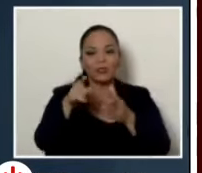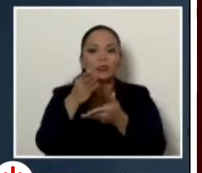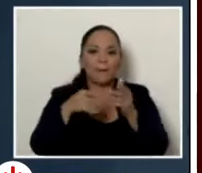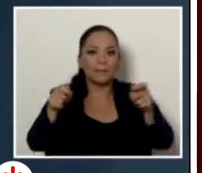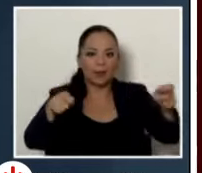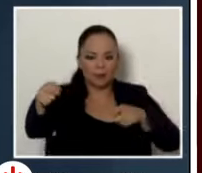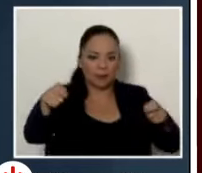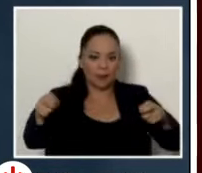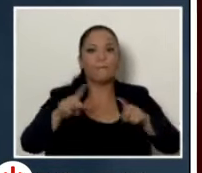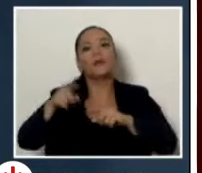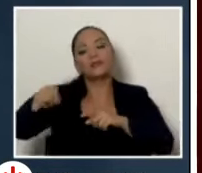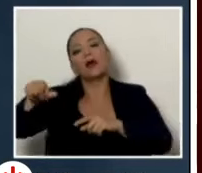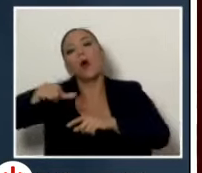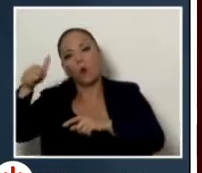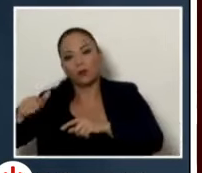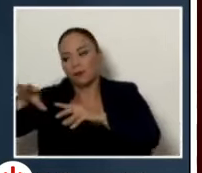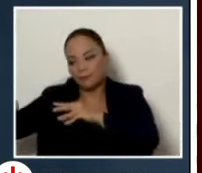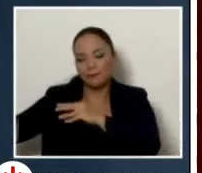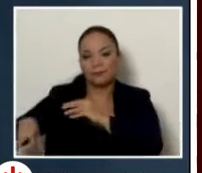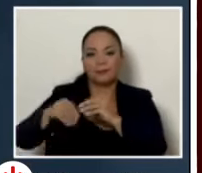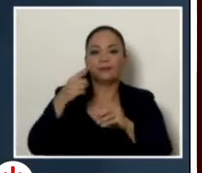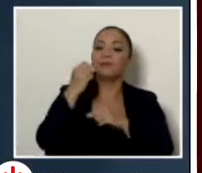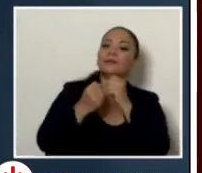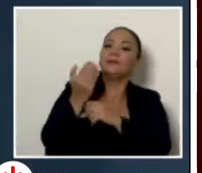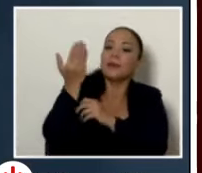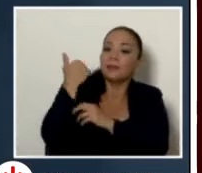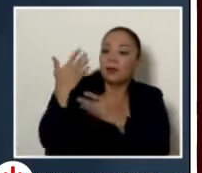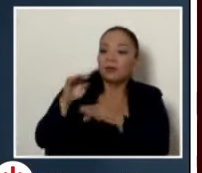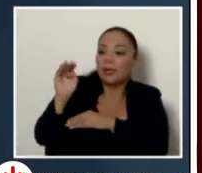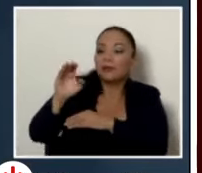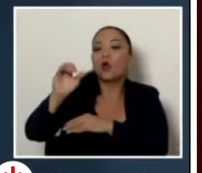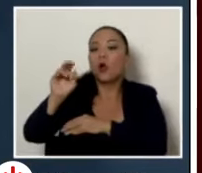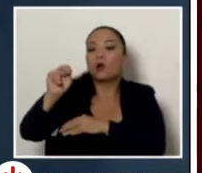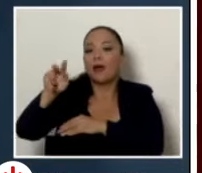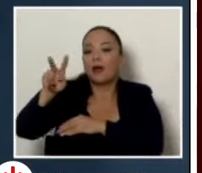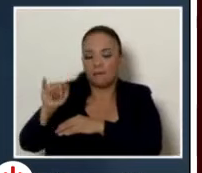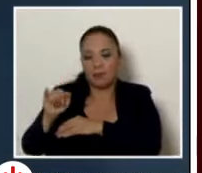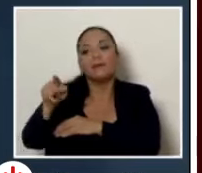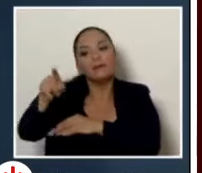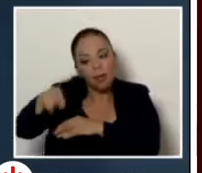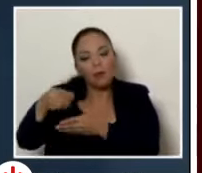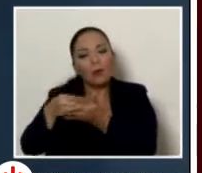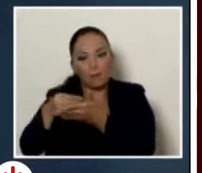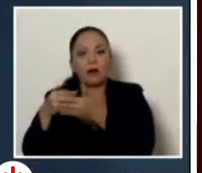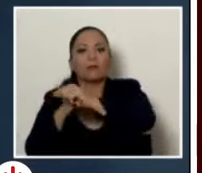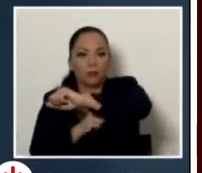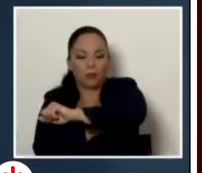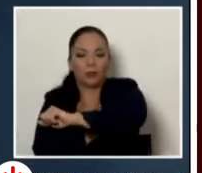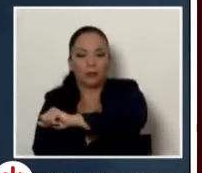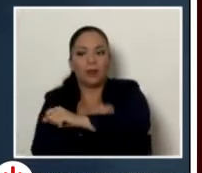igual el año pasado al CONAVI se le dio la instrucción que tenía que comprar puentes y se sacó un presupuesto de 7.500 millones